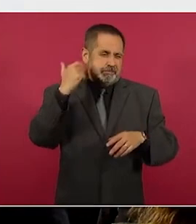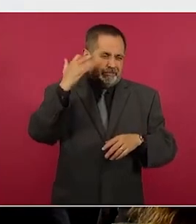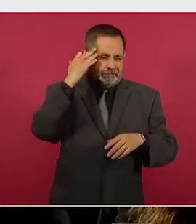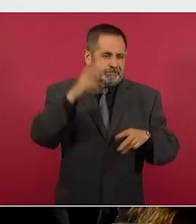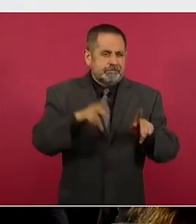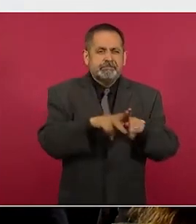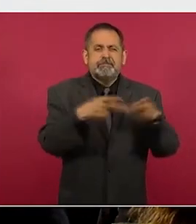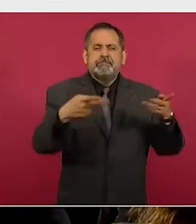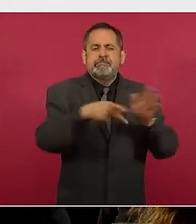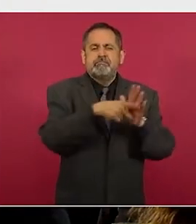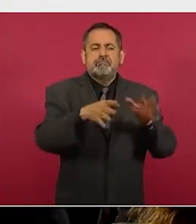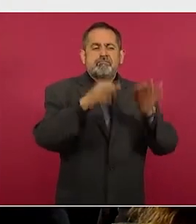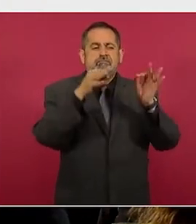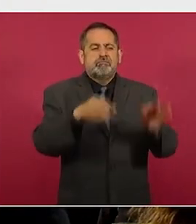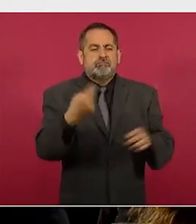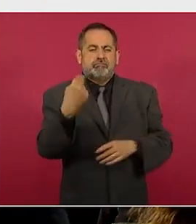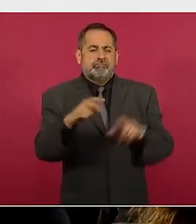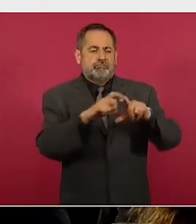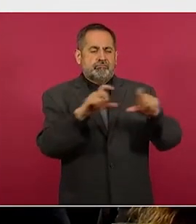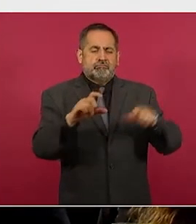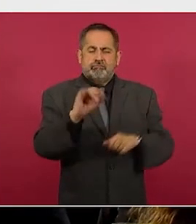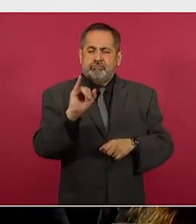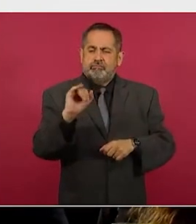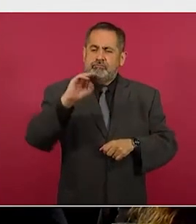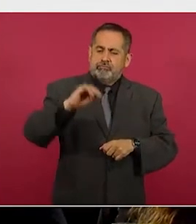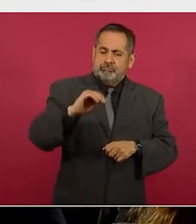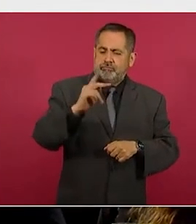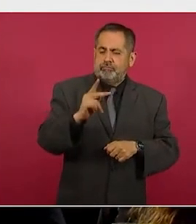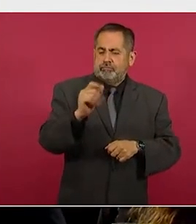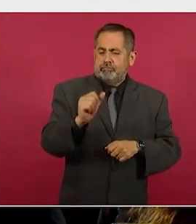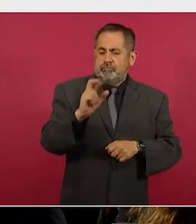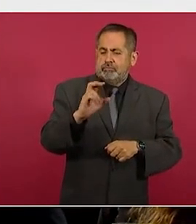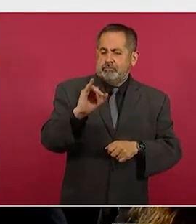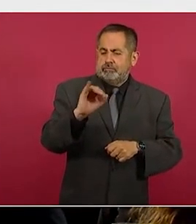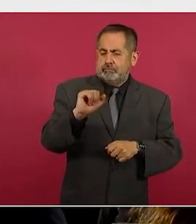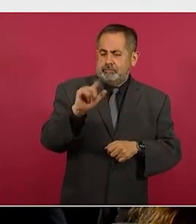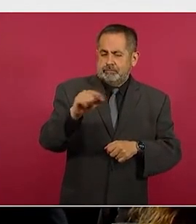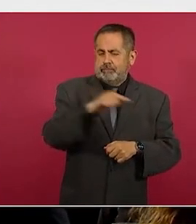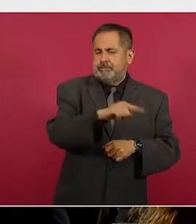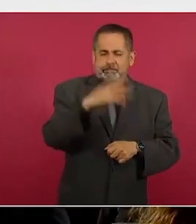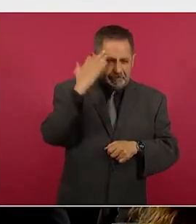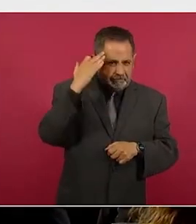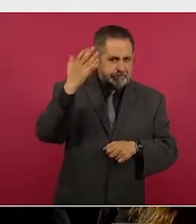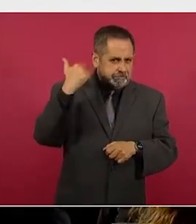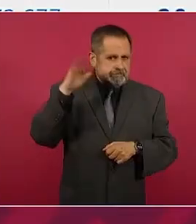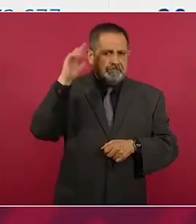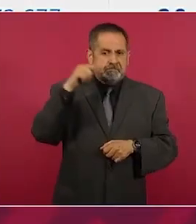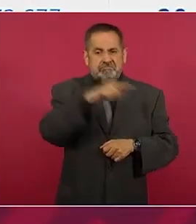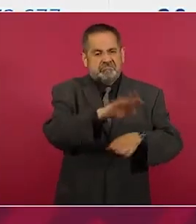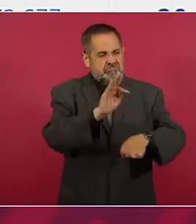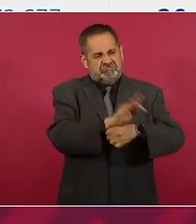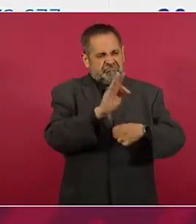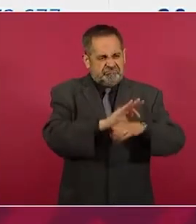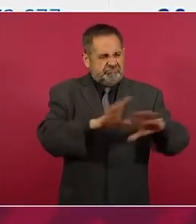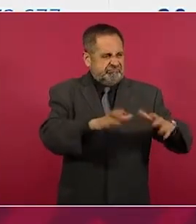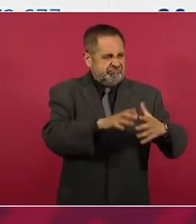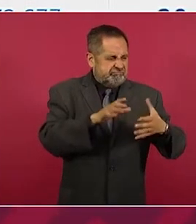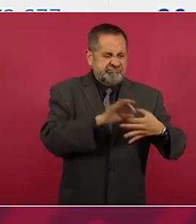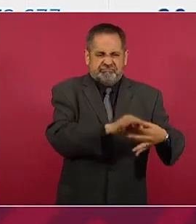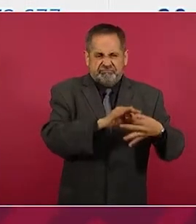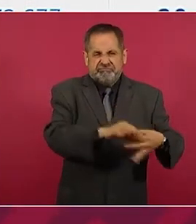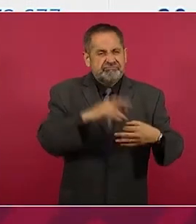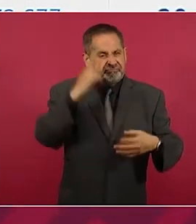el imparcial, que era el defensor del régimen. Y